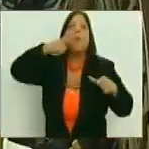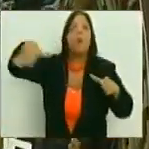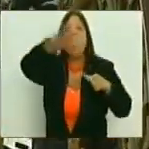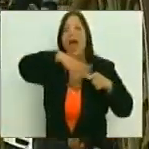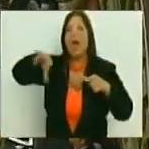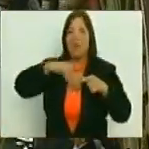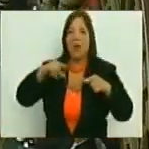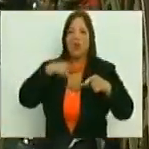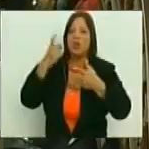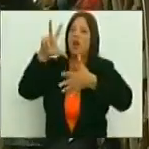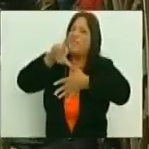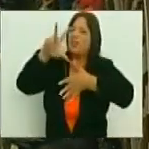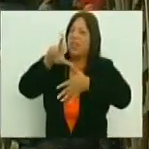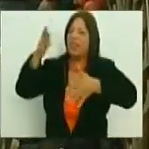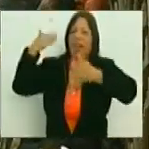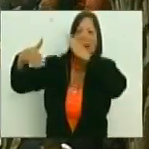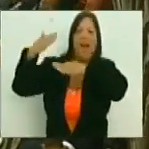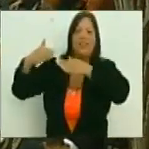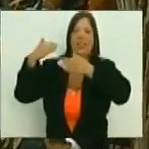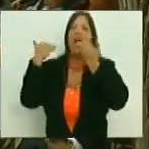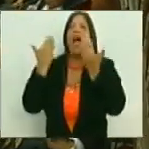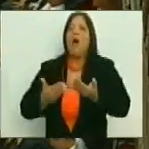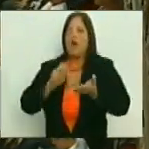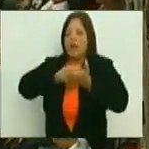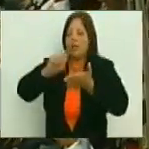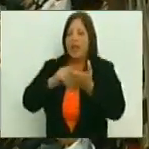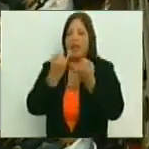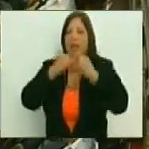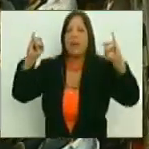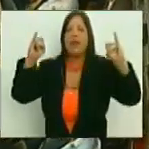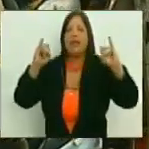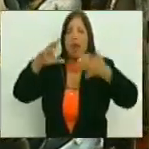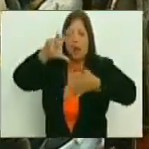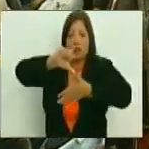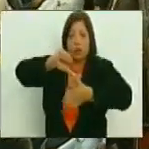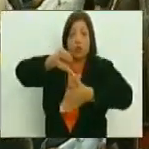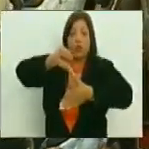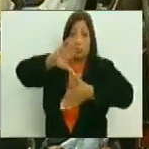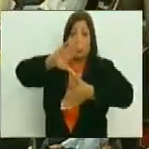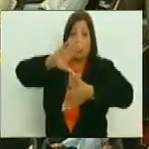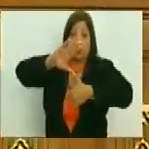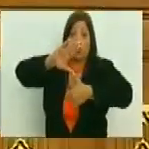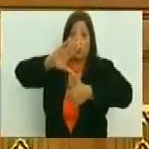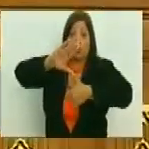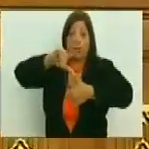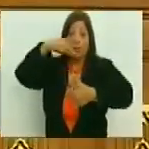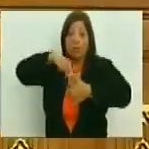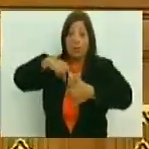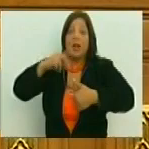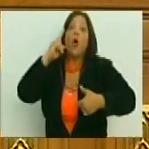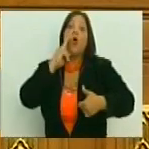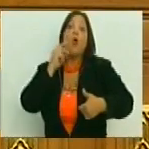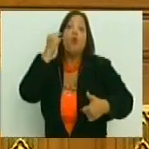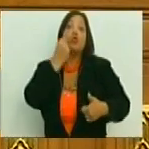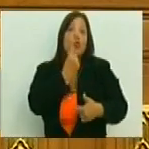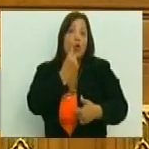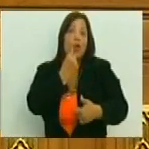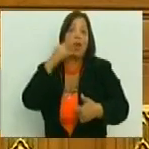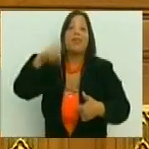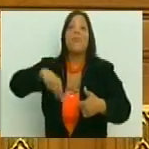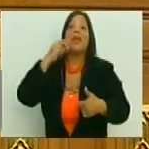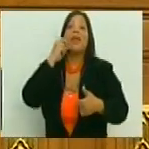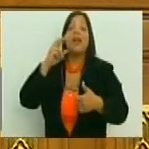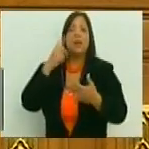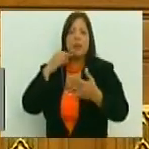que somos los bicentenarios de aquellos, que sellaron la independencia de América del Sur, con el general Antonio José de Sucre, y cuentan